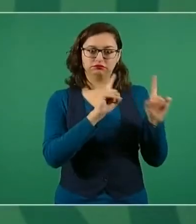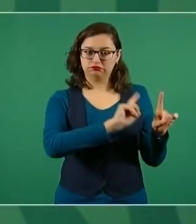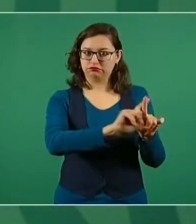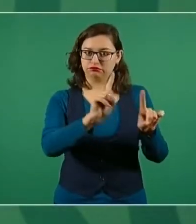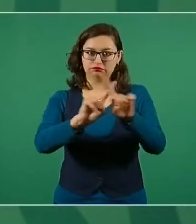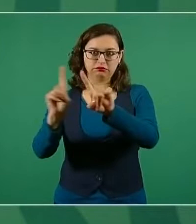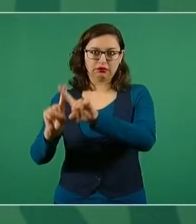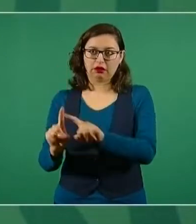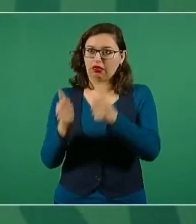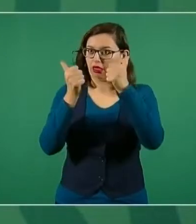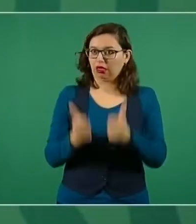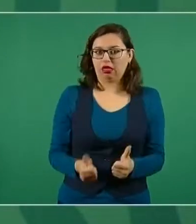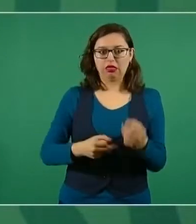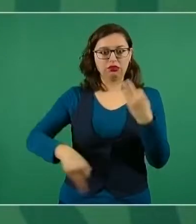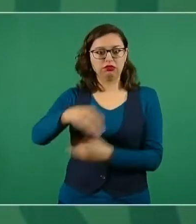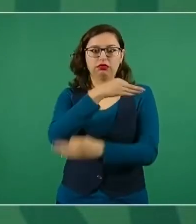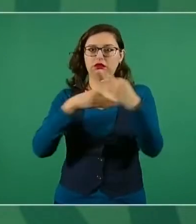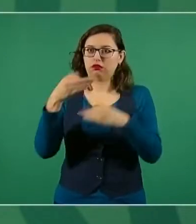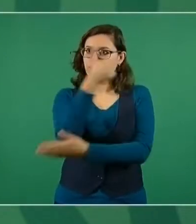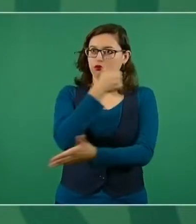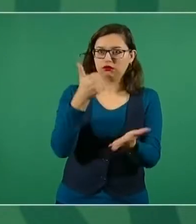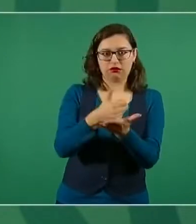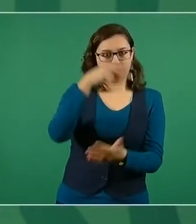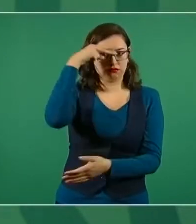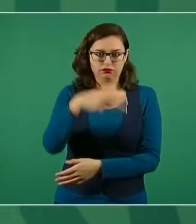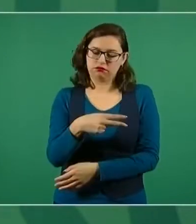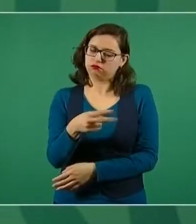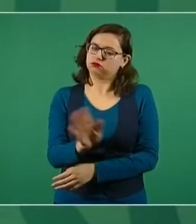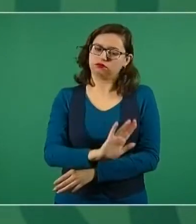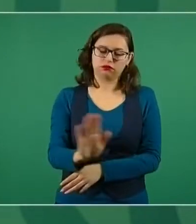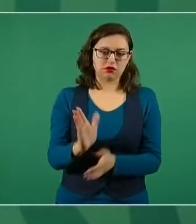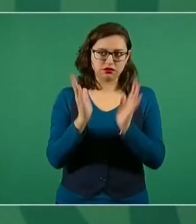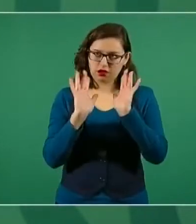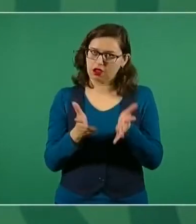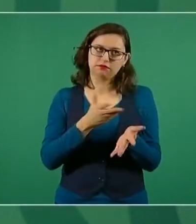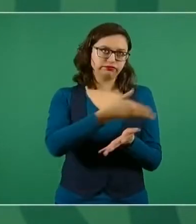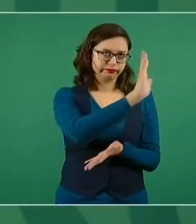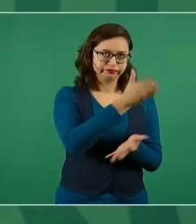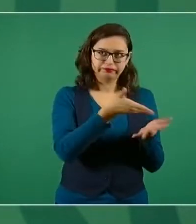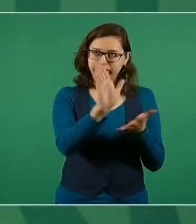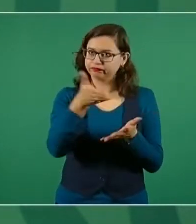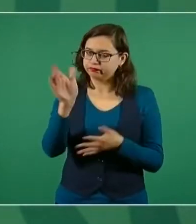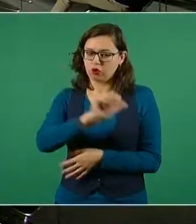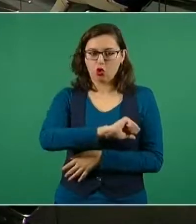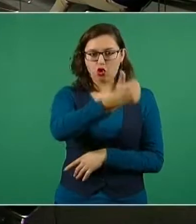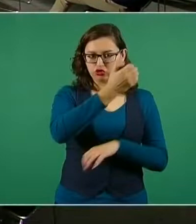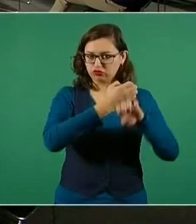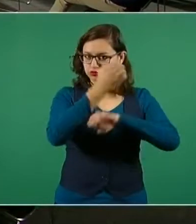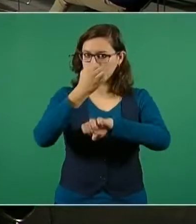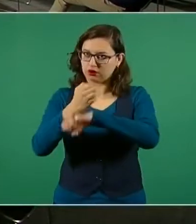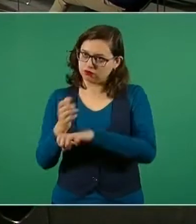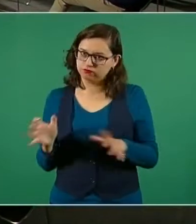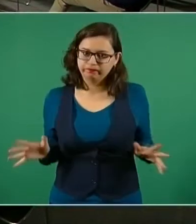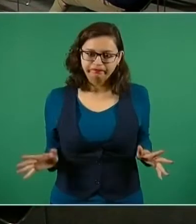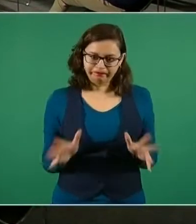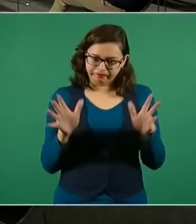completo al gobierno. Vamos a seguir en esto. En el caso de